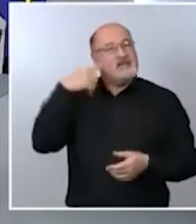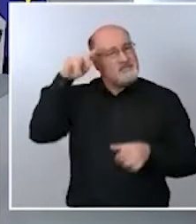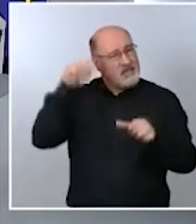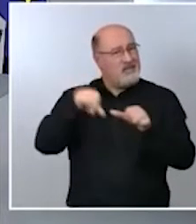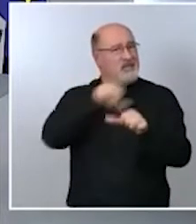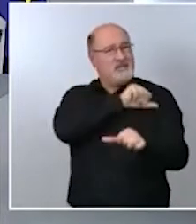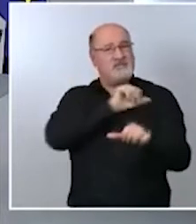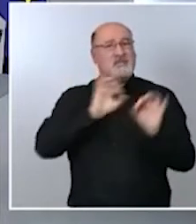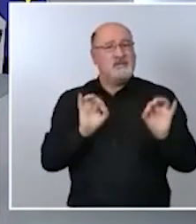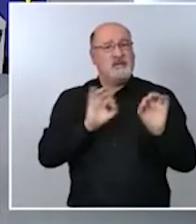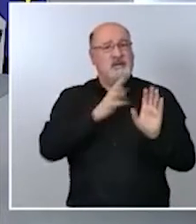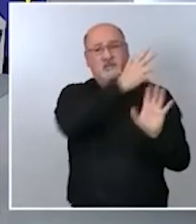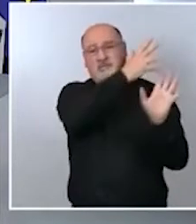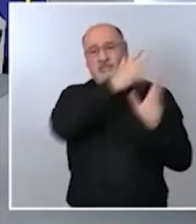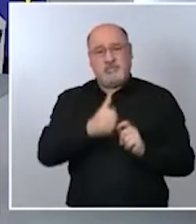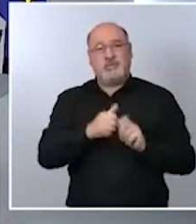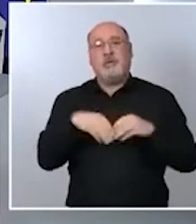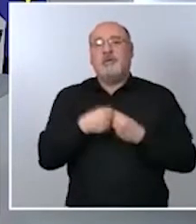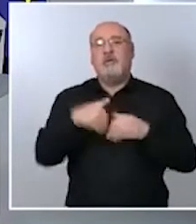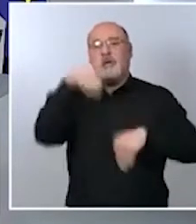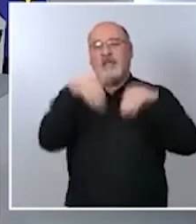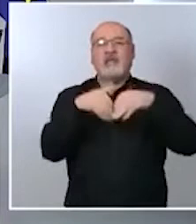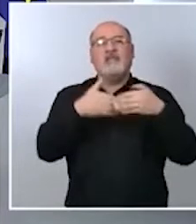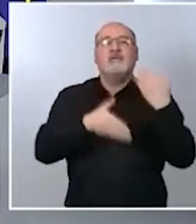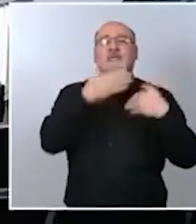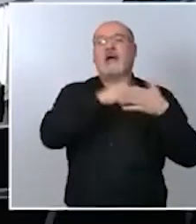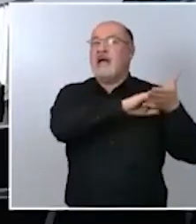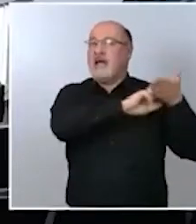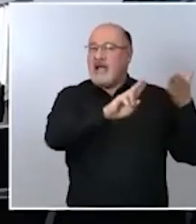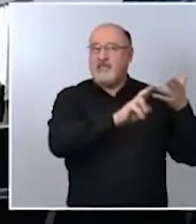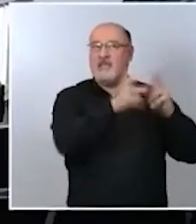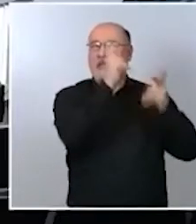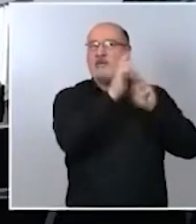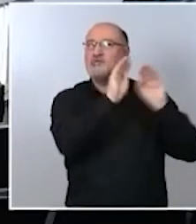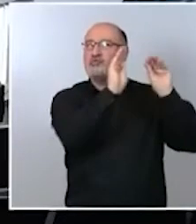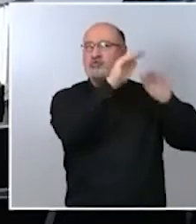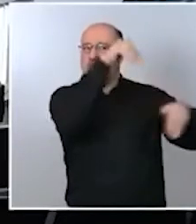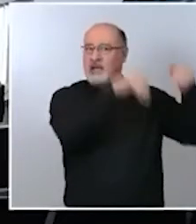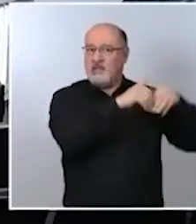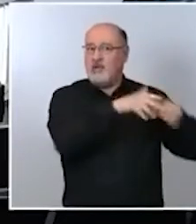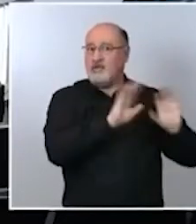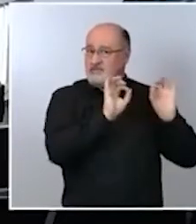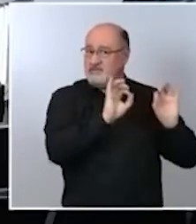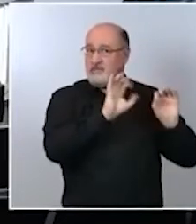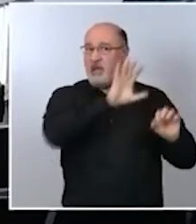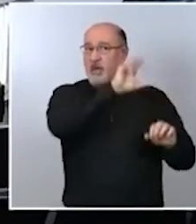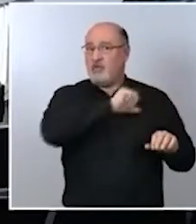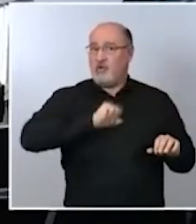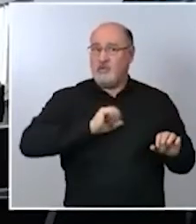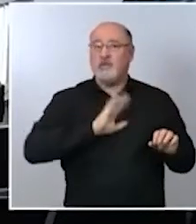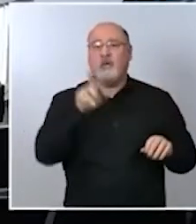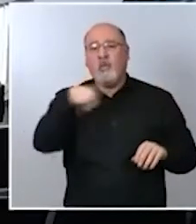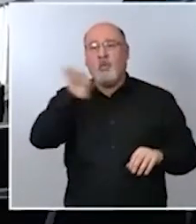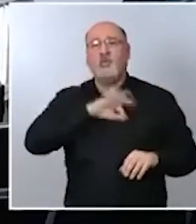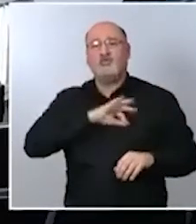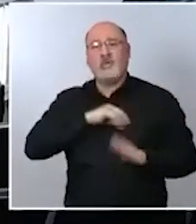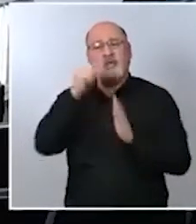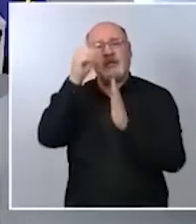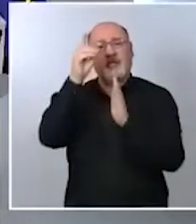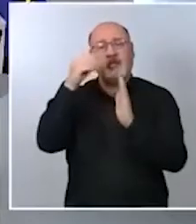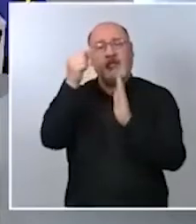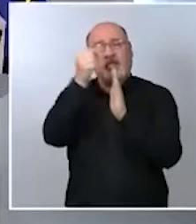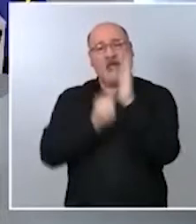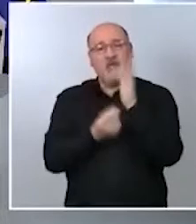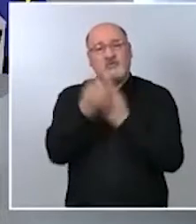acumulada en las elecciones anteriores en Galicia en País Vasco ustedes que tienen los datos de